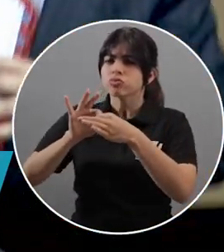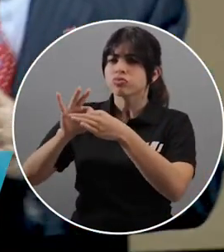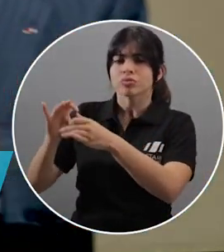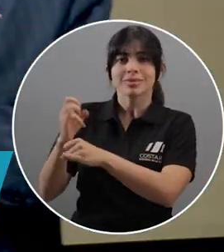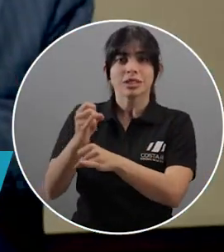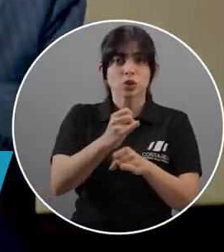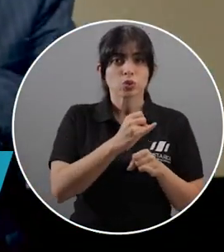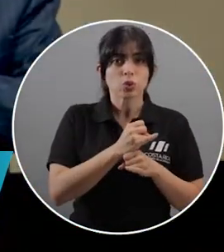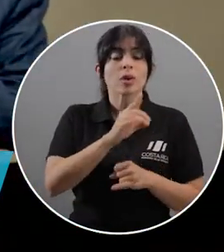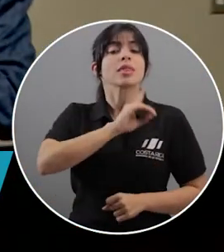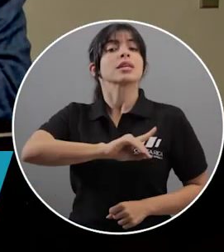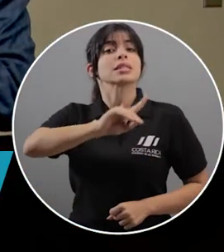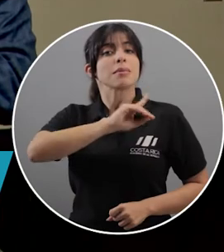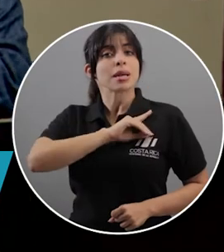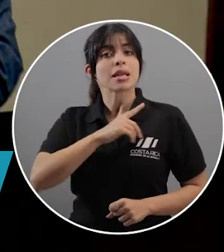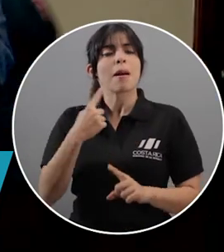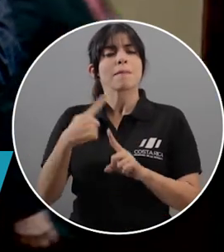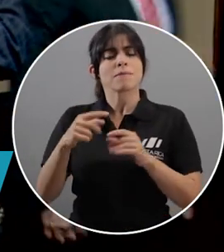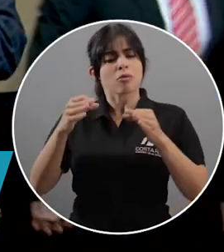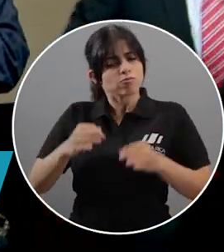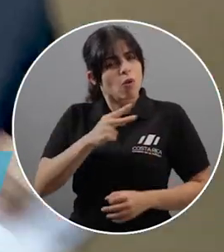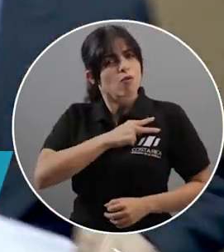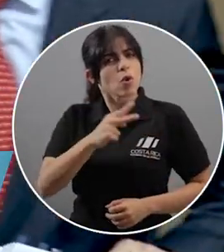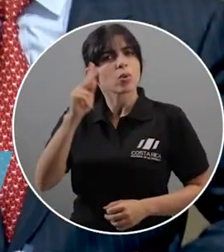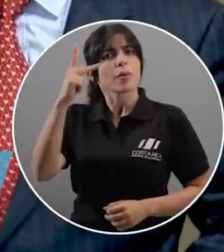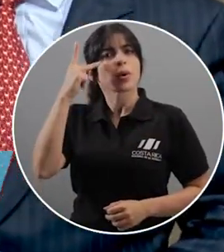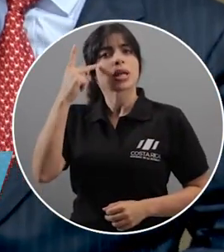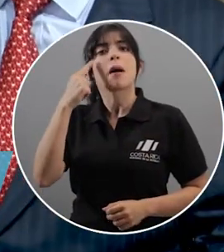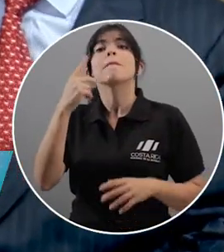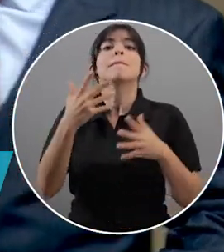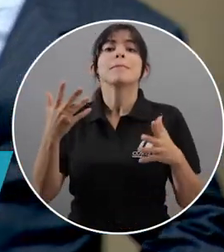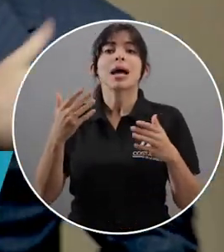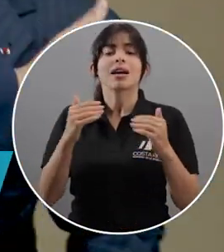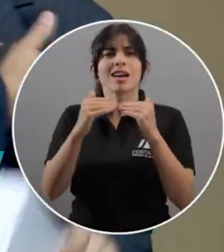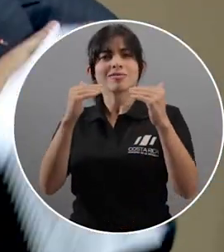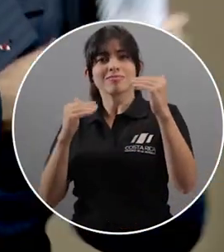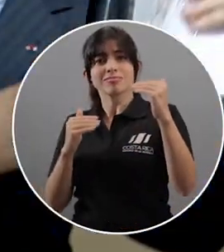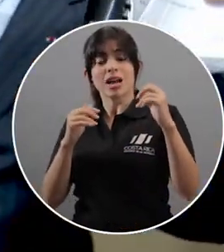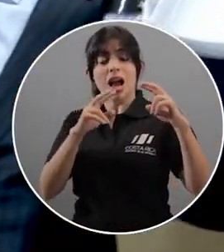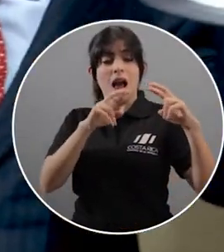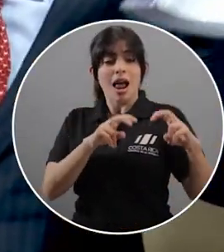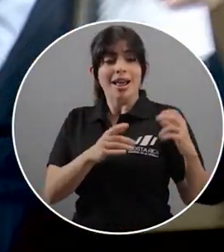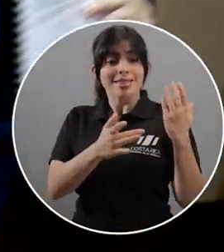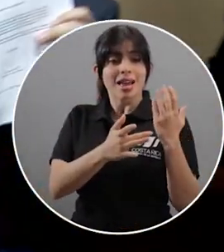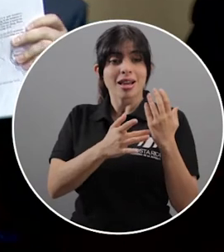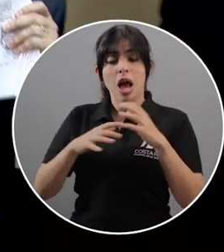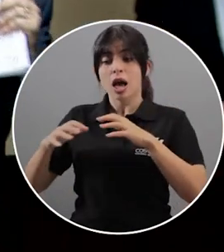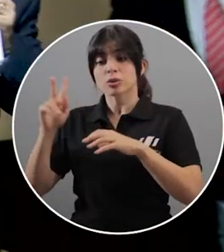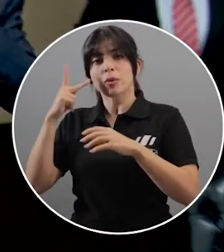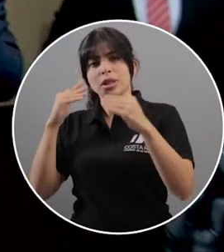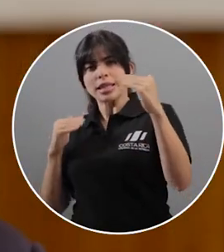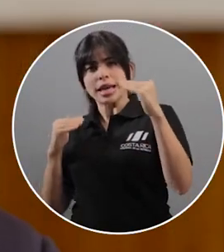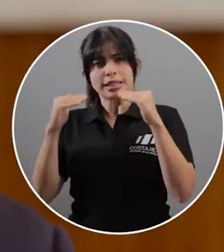instituciones, disciplina y una decidida voluntad política para cerrar la brecha entre el análisis técnico y la